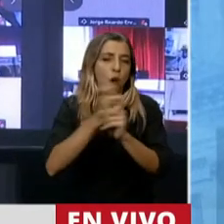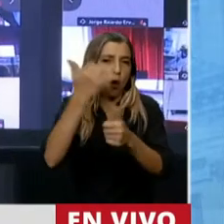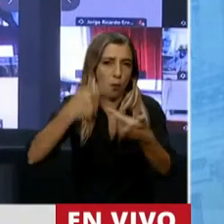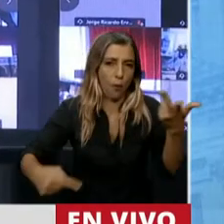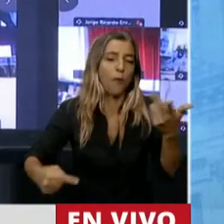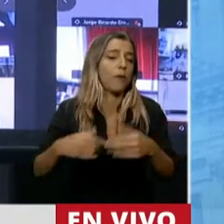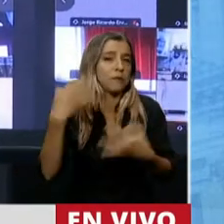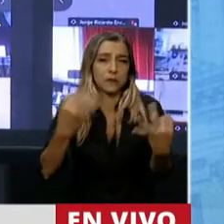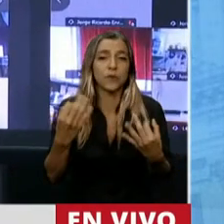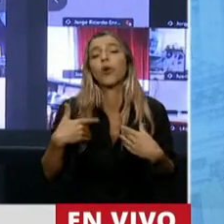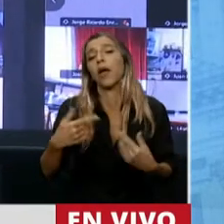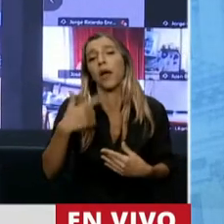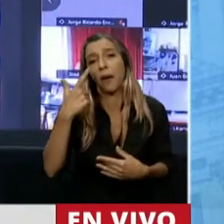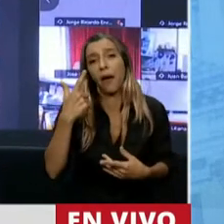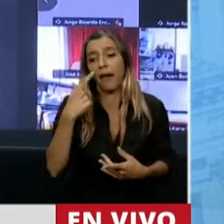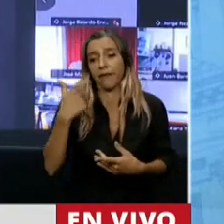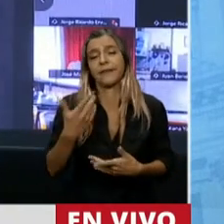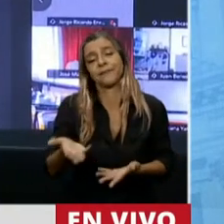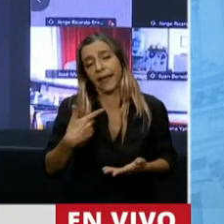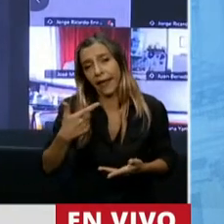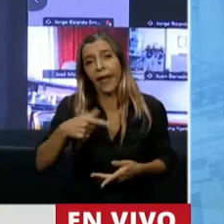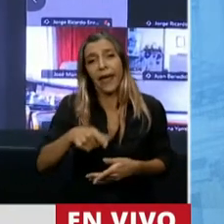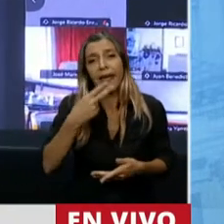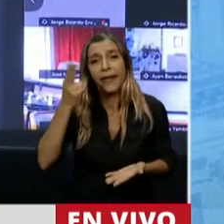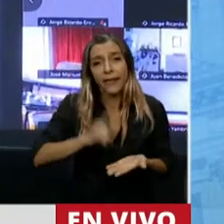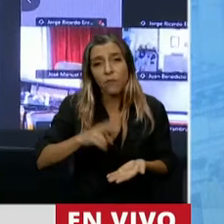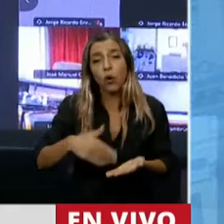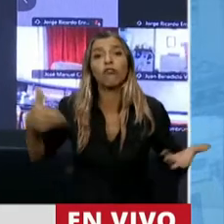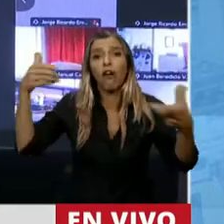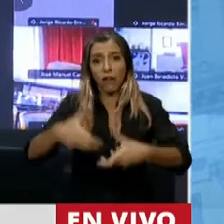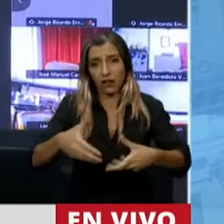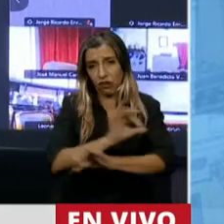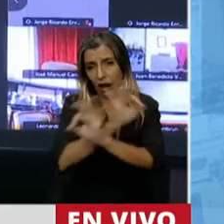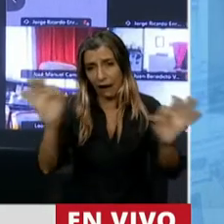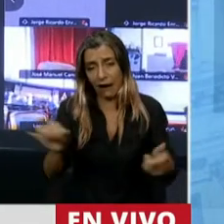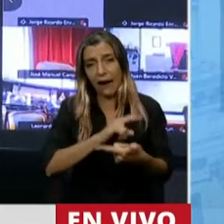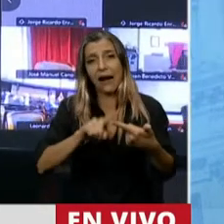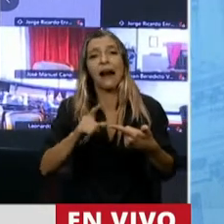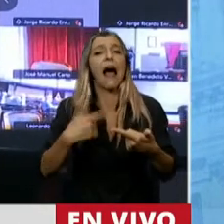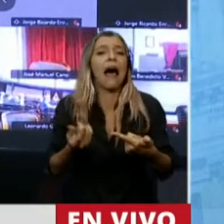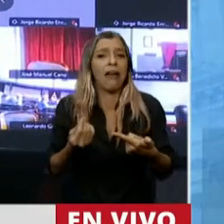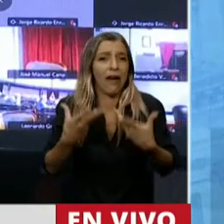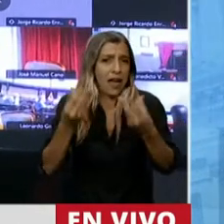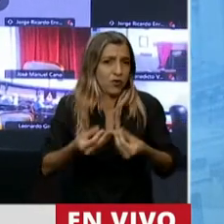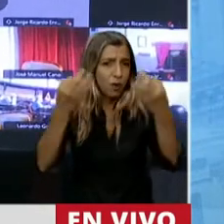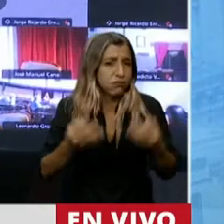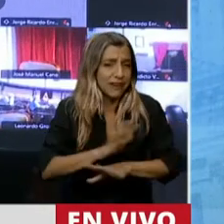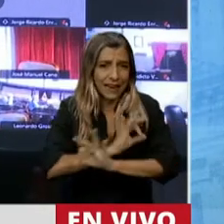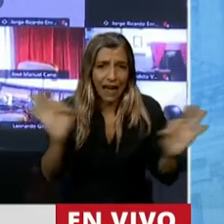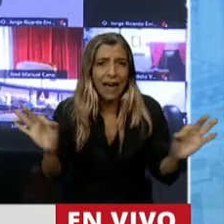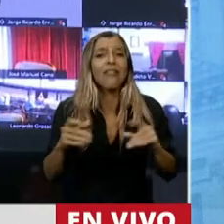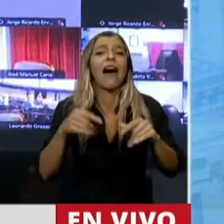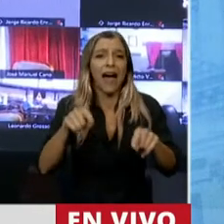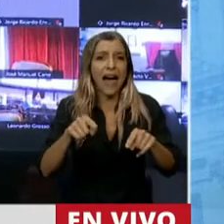servido para nada, que no ha traído inversiones, que no ha generado más fuentes de trabajo, y ha traído más pobreza,